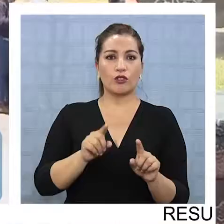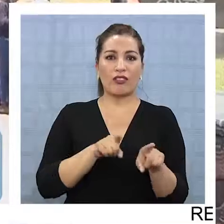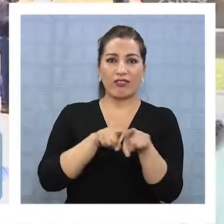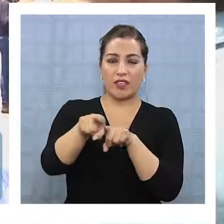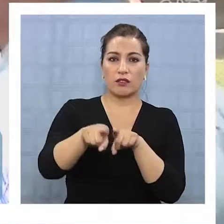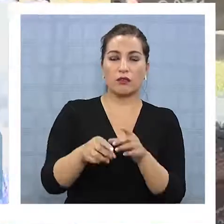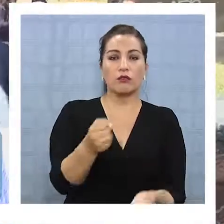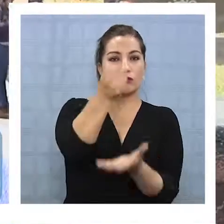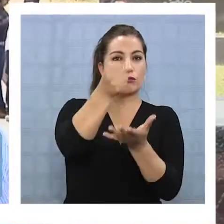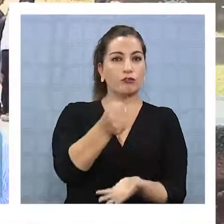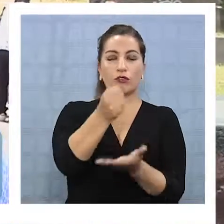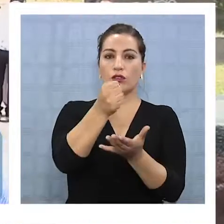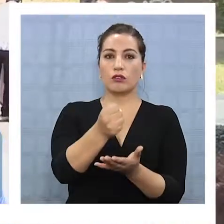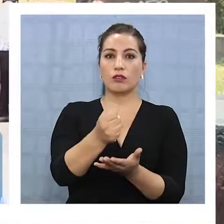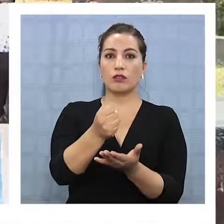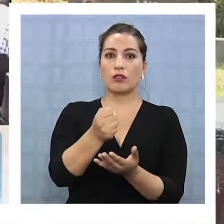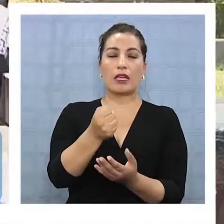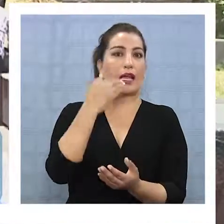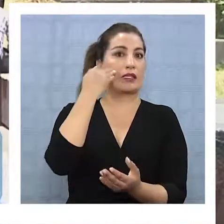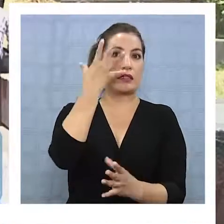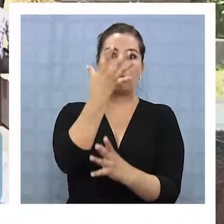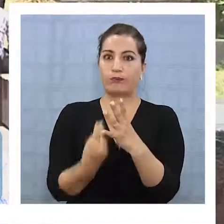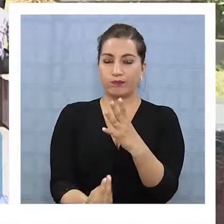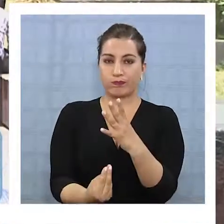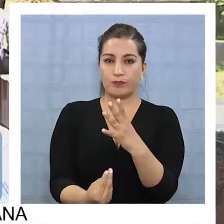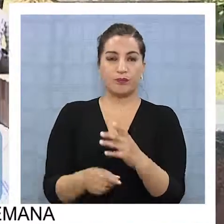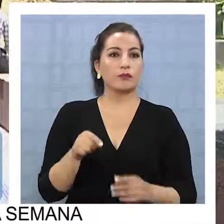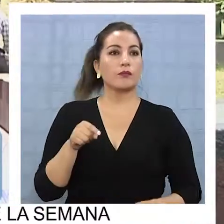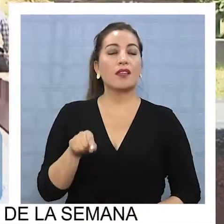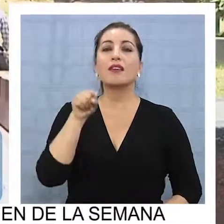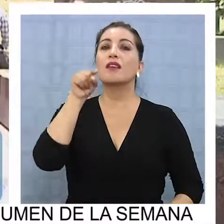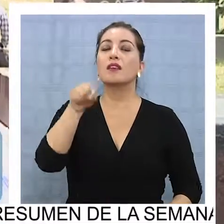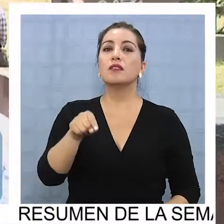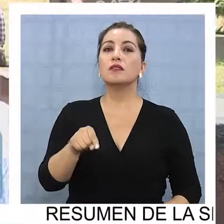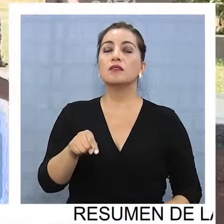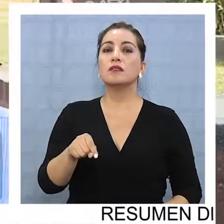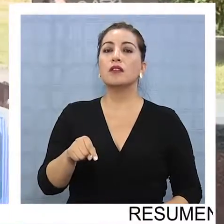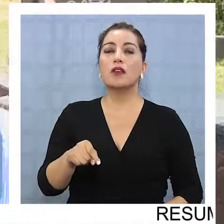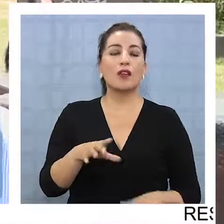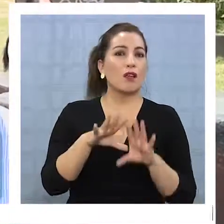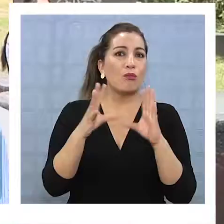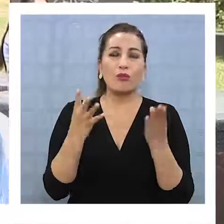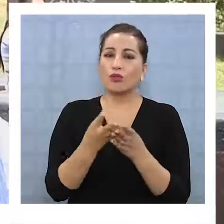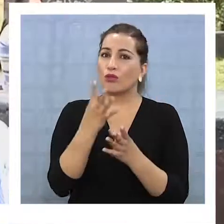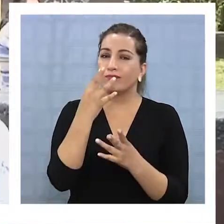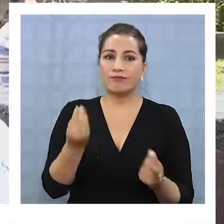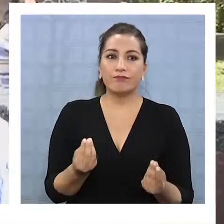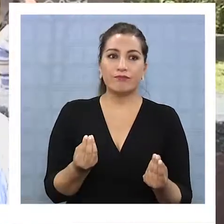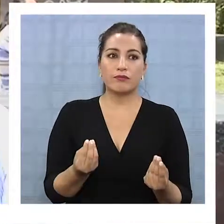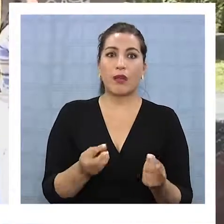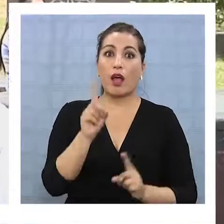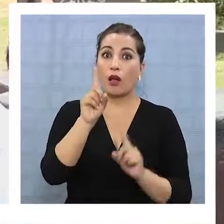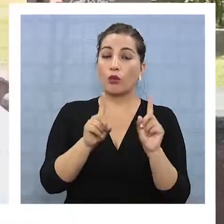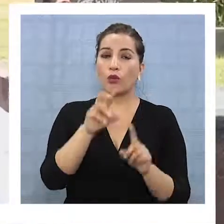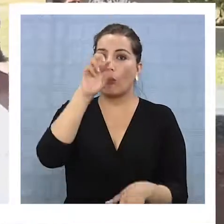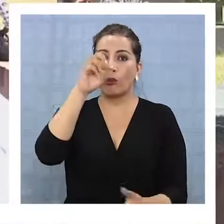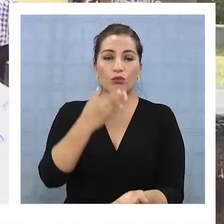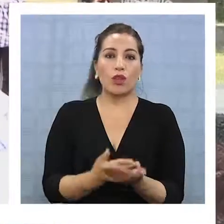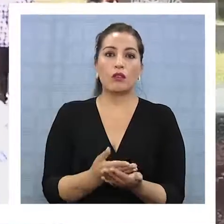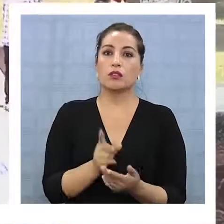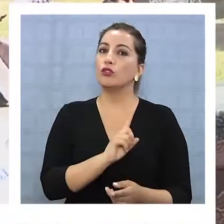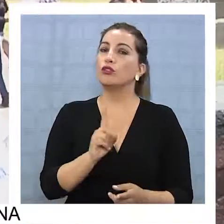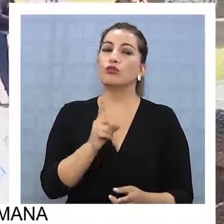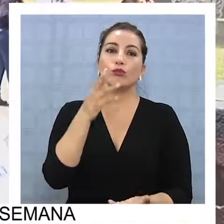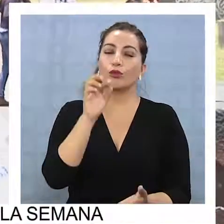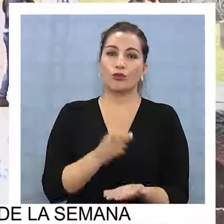directa, fondos que prácticamente ya están agotados. Por tanto, quedaron en el peor de los mundos. ¿Por qué? Porque algunos no postularon esperando esta asignación